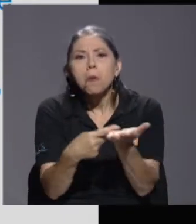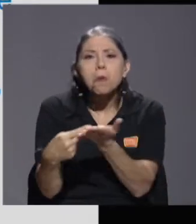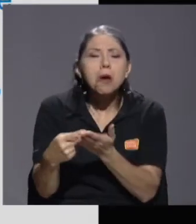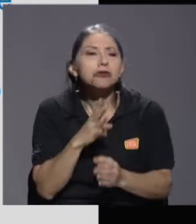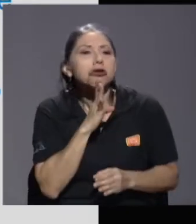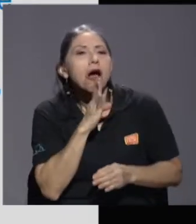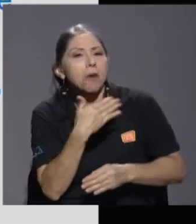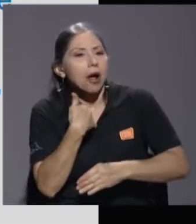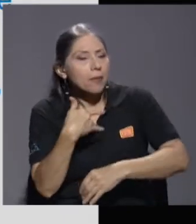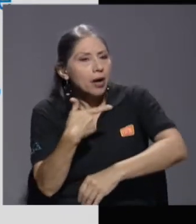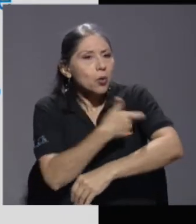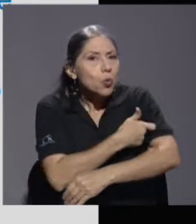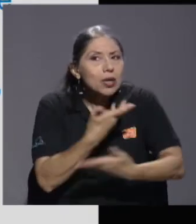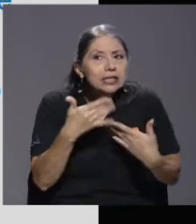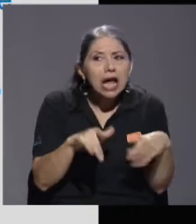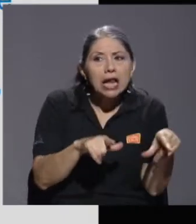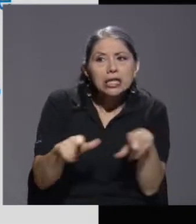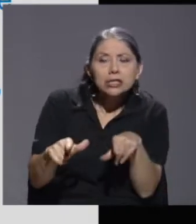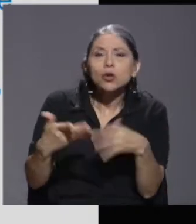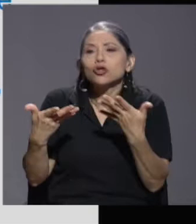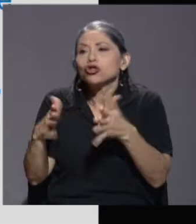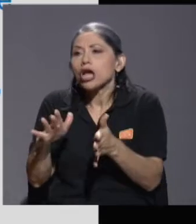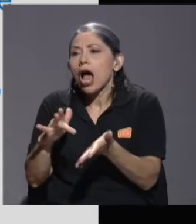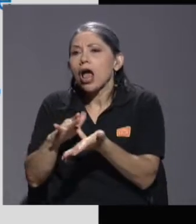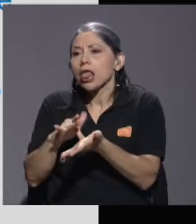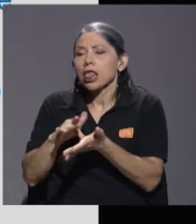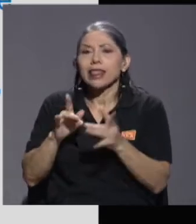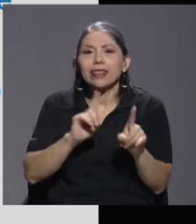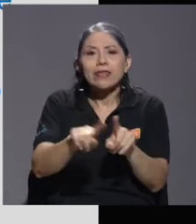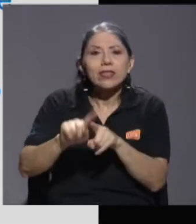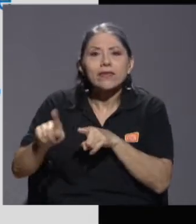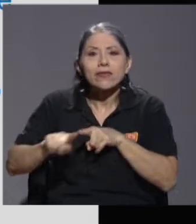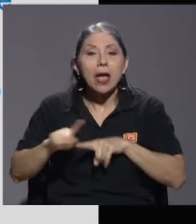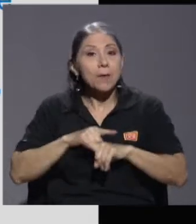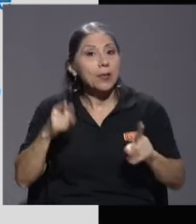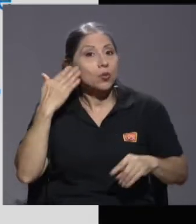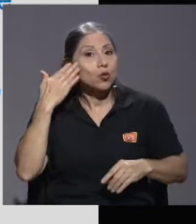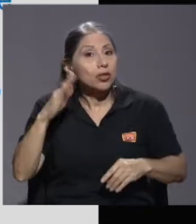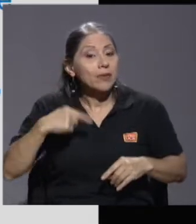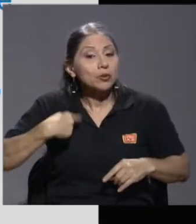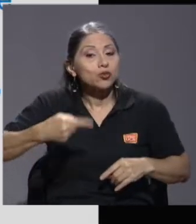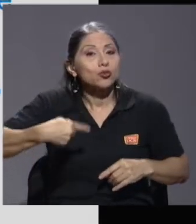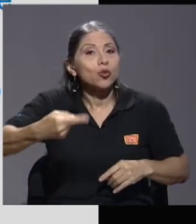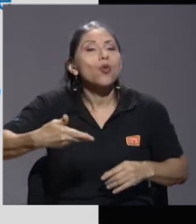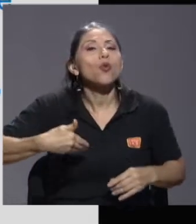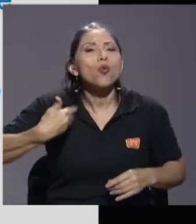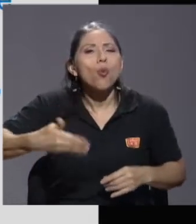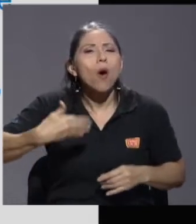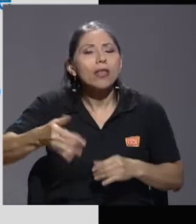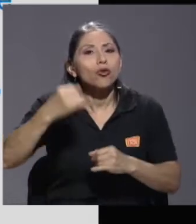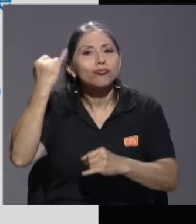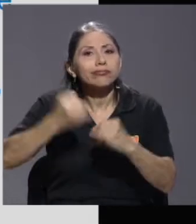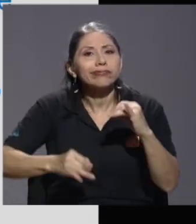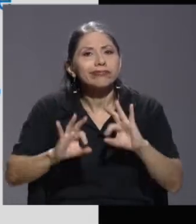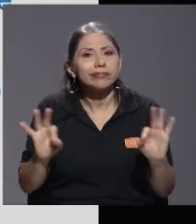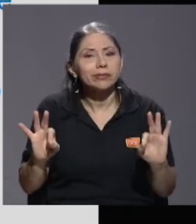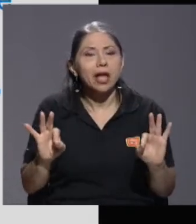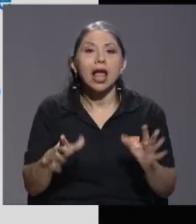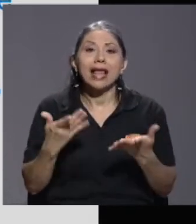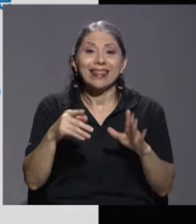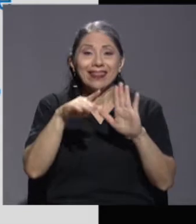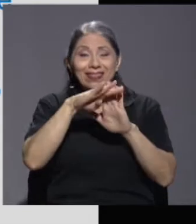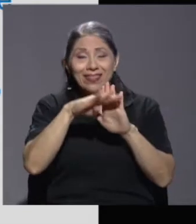por aquí, vacunas por allá, tratamientos, etcétera, pero básicamente no sabemos cuándo esto podrá terminar. Las medidas